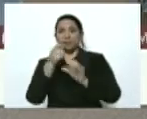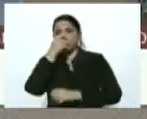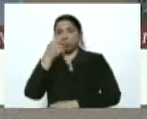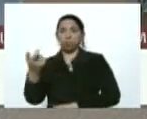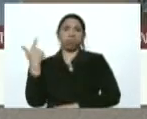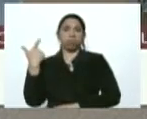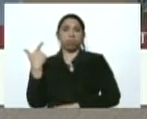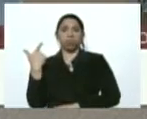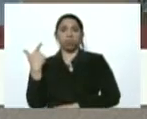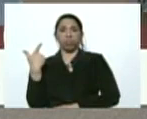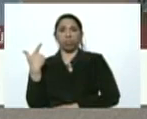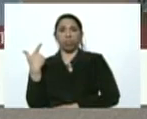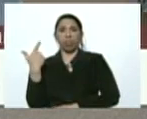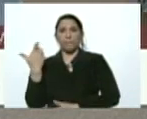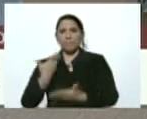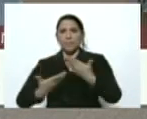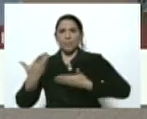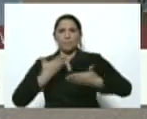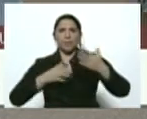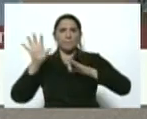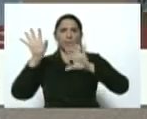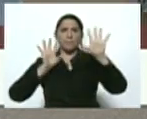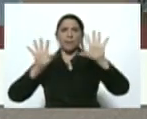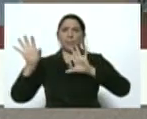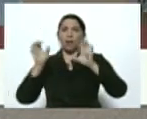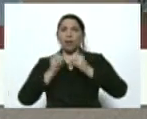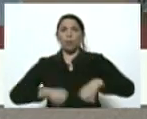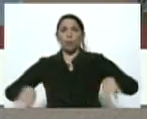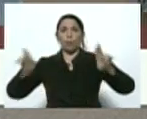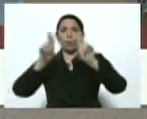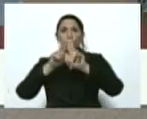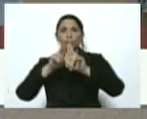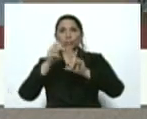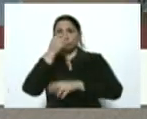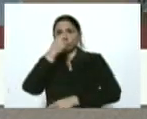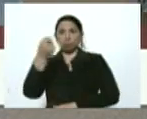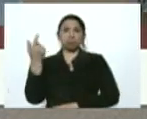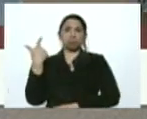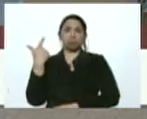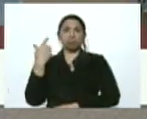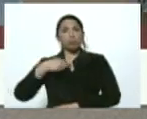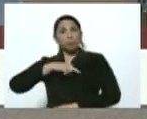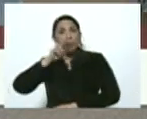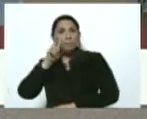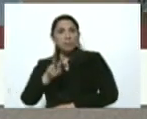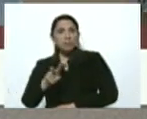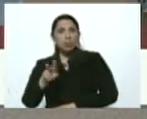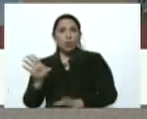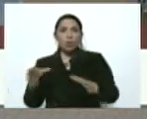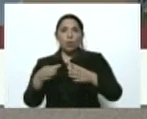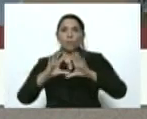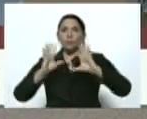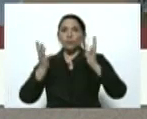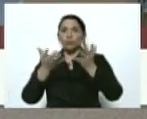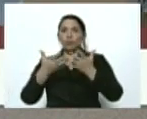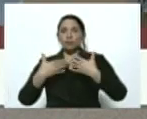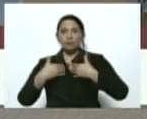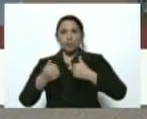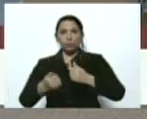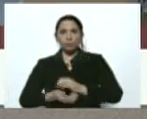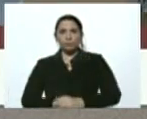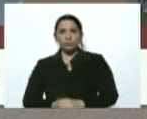del multilateralismo de las Naciones Unidas dar la espalda como lo vimos a la Organización Mundial de la Salud